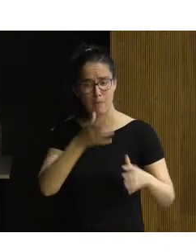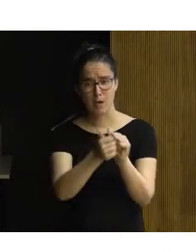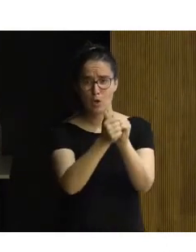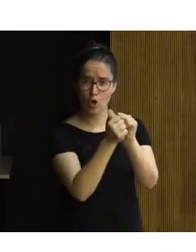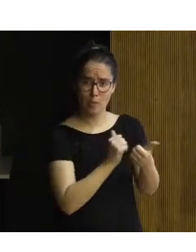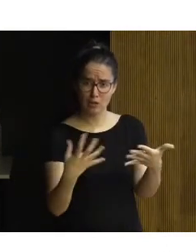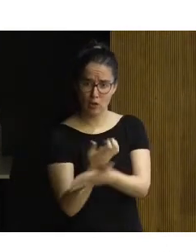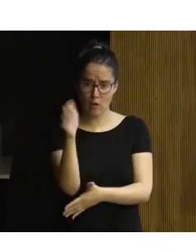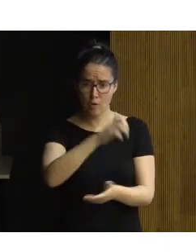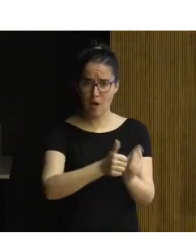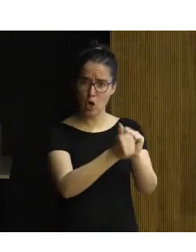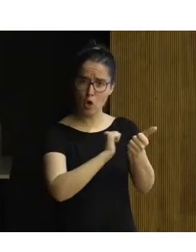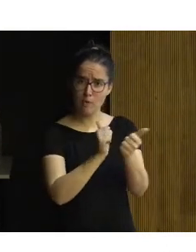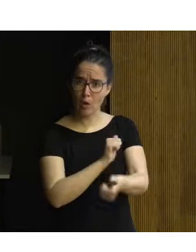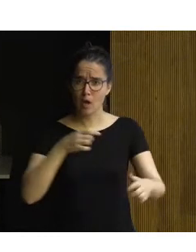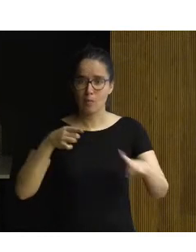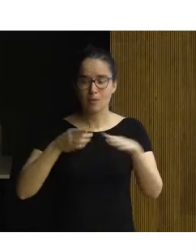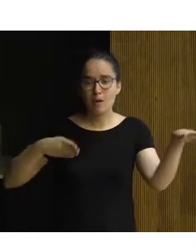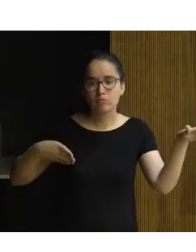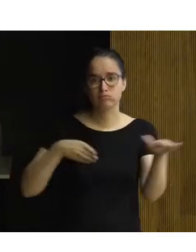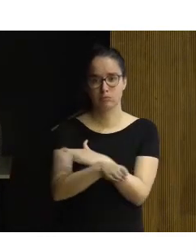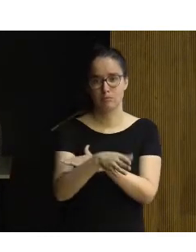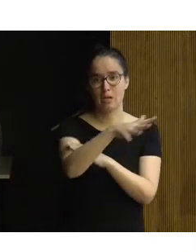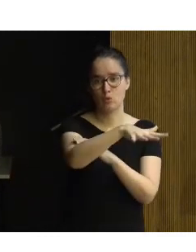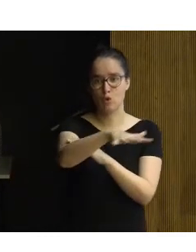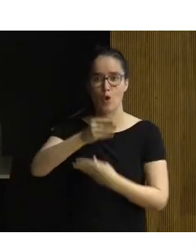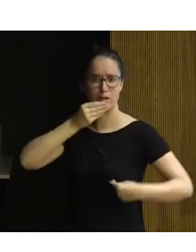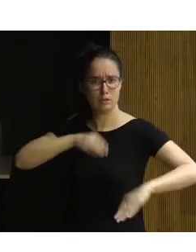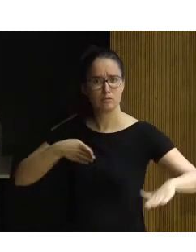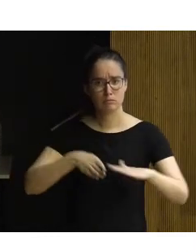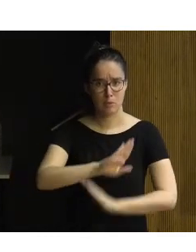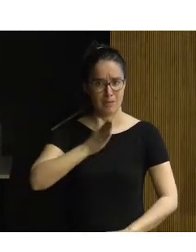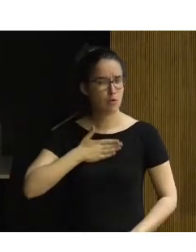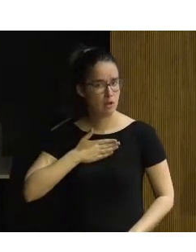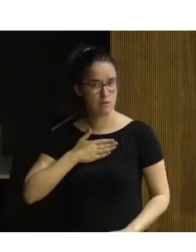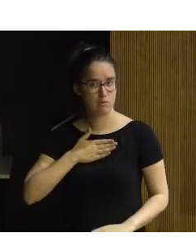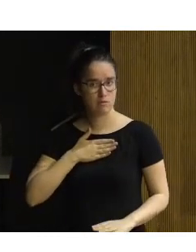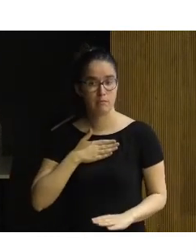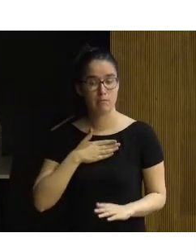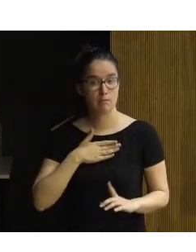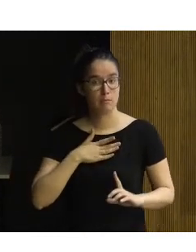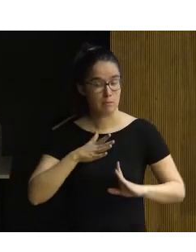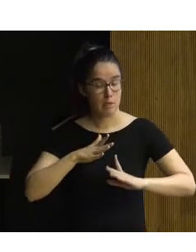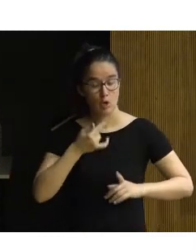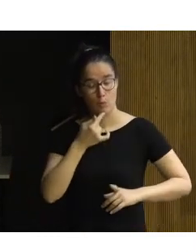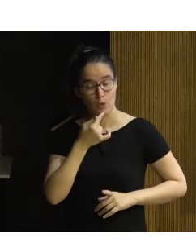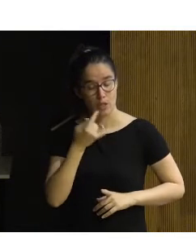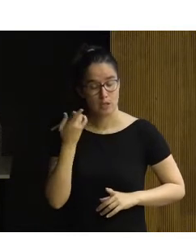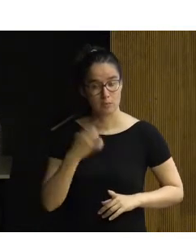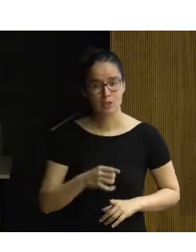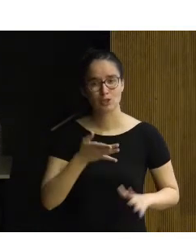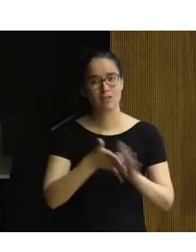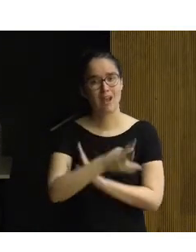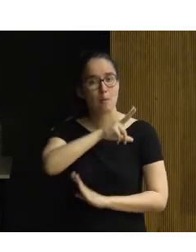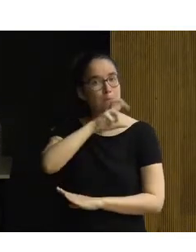para acceder a sus distintos lugares históricos y patrimoniales. Pero no solo eso, como ella defiende, no solo